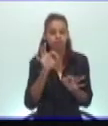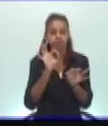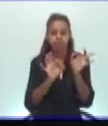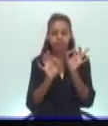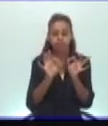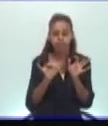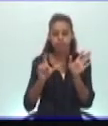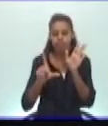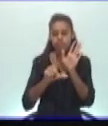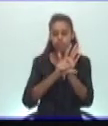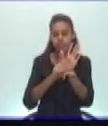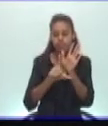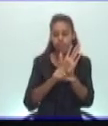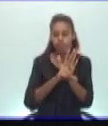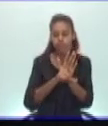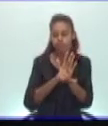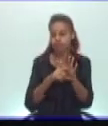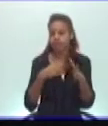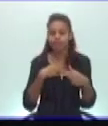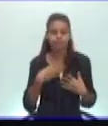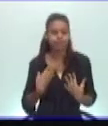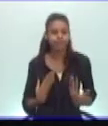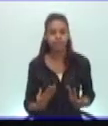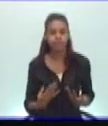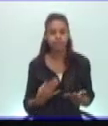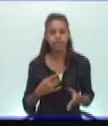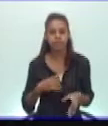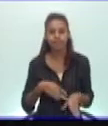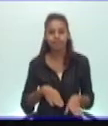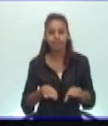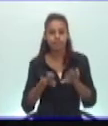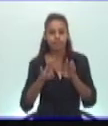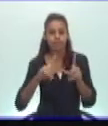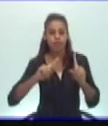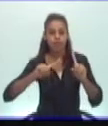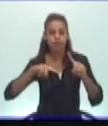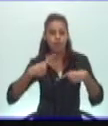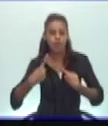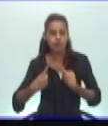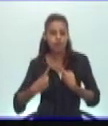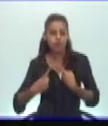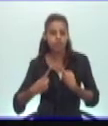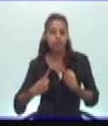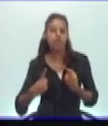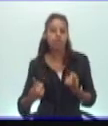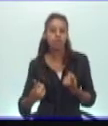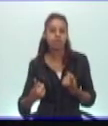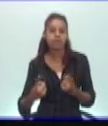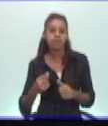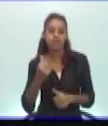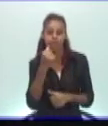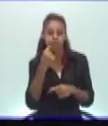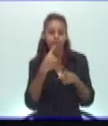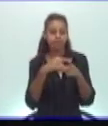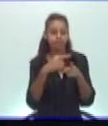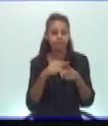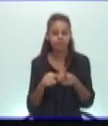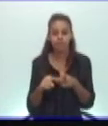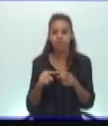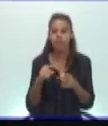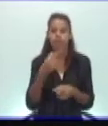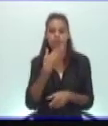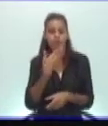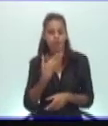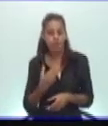plantea nuestro país para enfrentar estos problemas y que nosotros los jóvenes y ustedes que están en sus casas deben